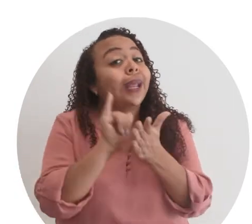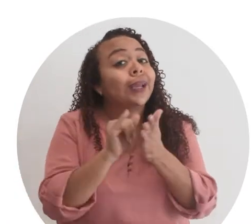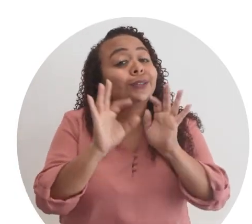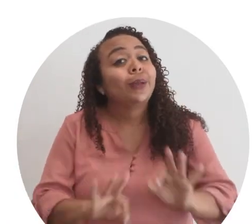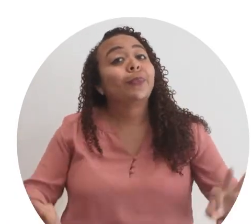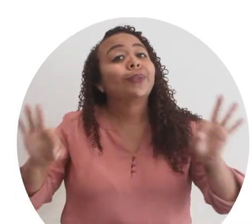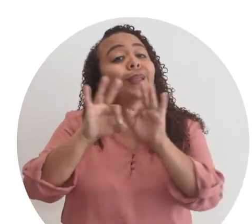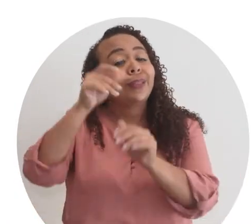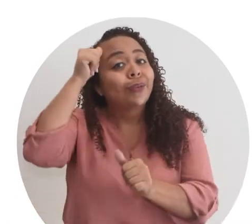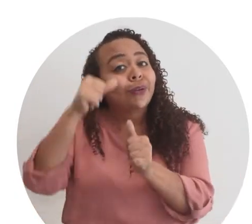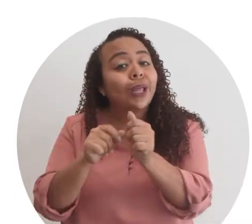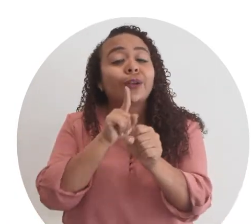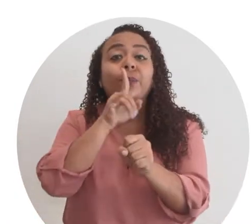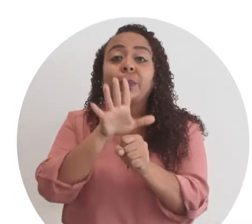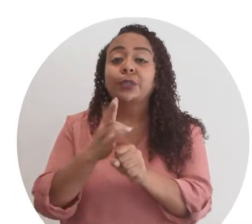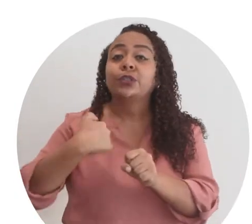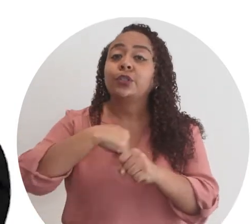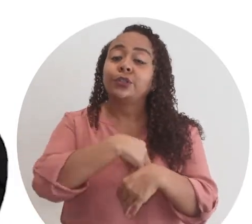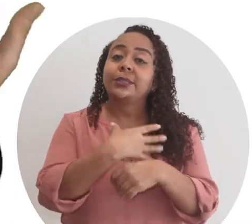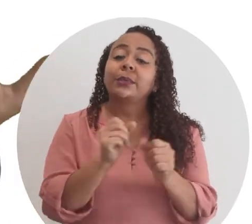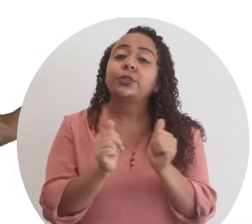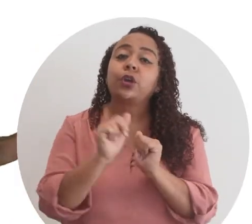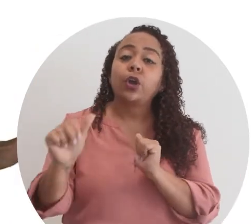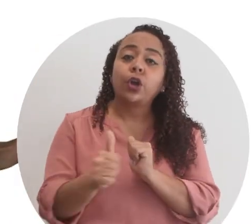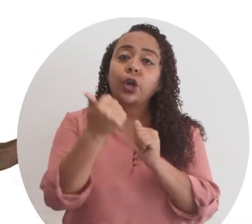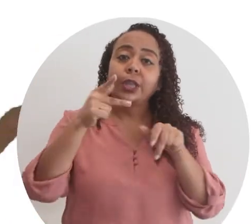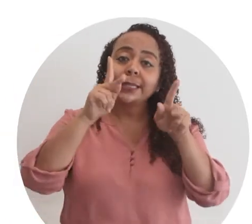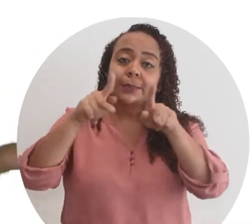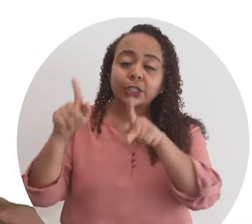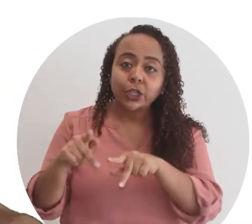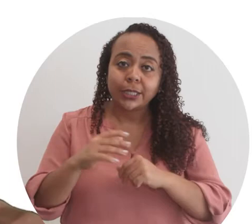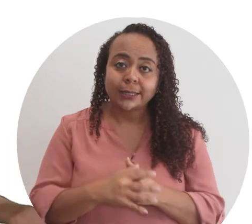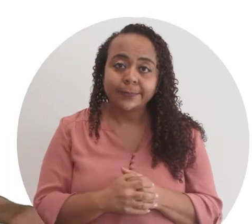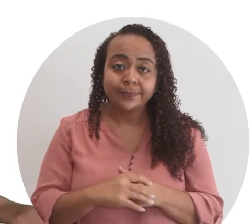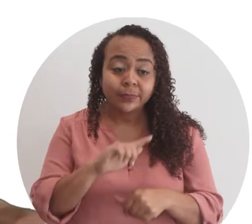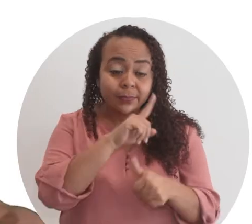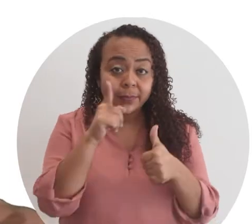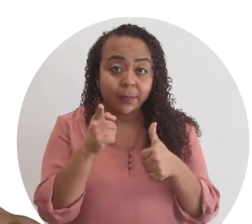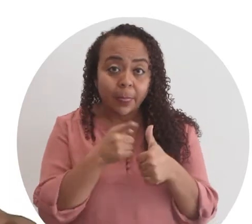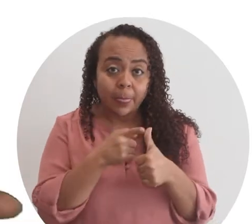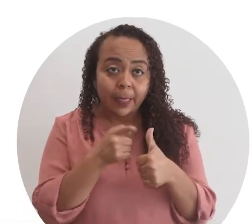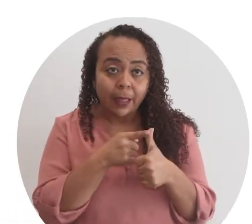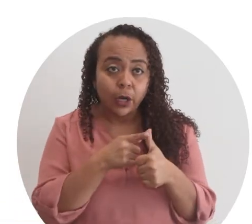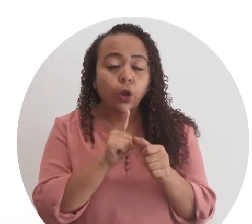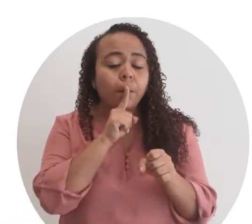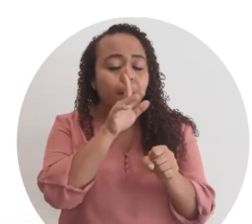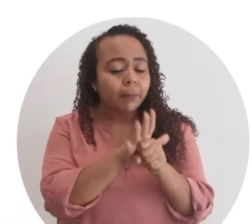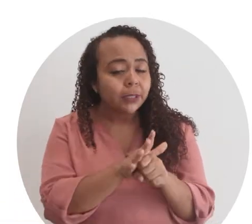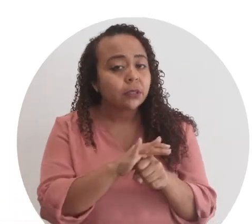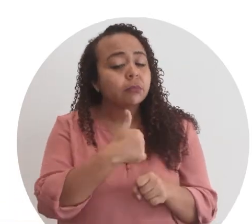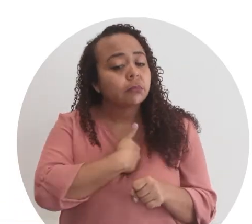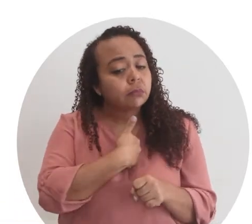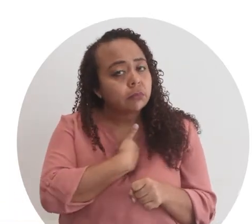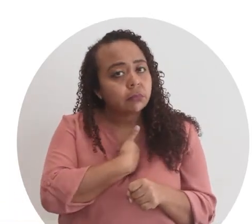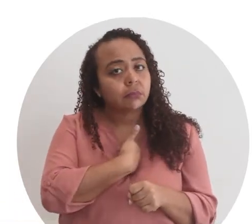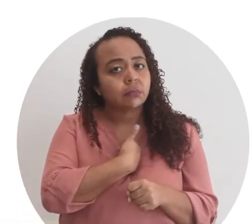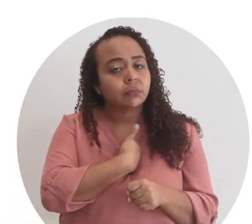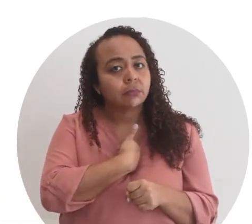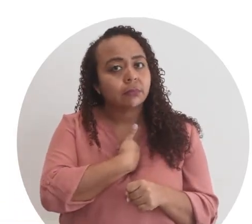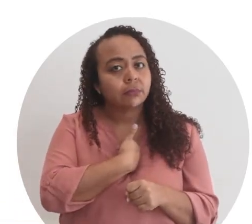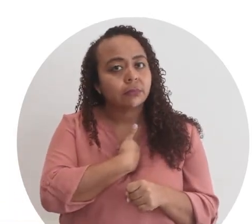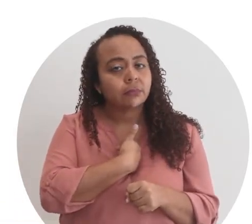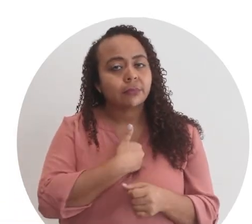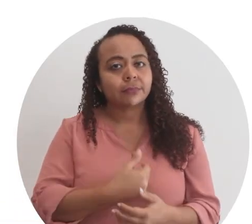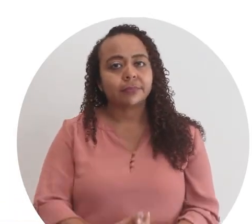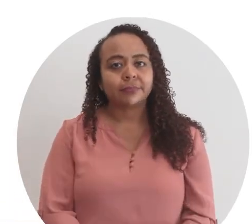Por eso es muy importante recordar que los compromisos que hacemos con otras personas son, primero que nada, compromisos